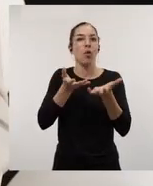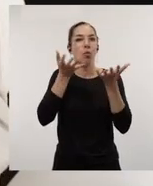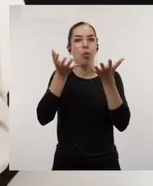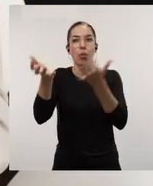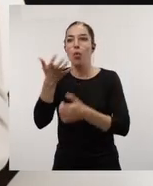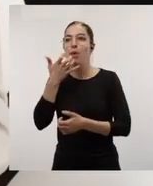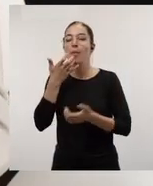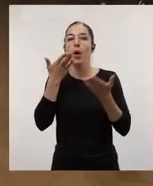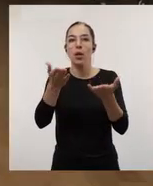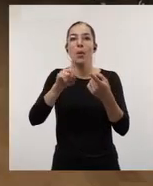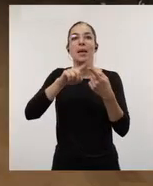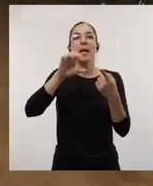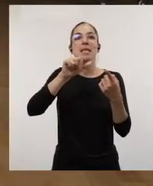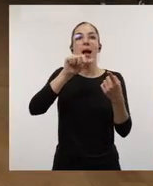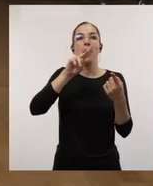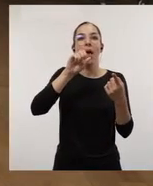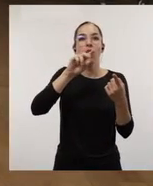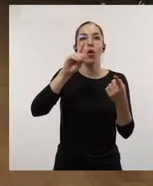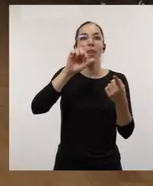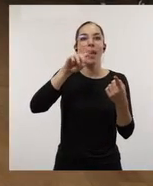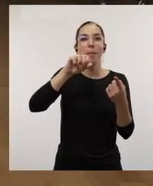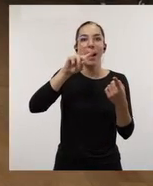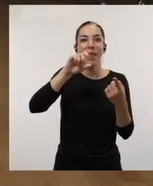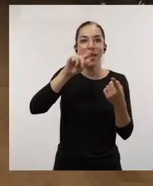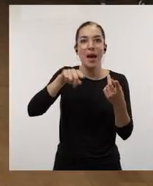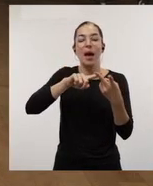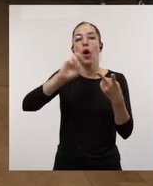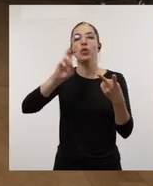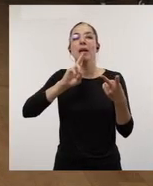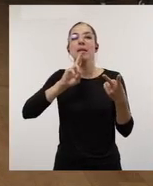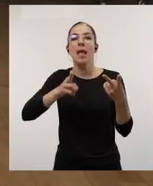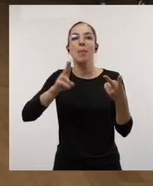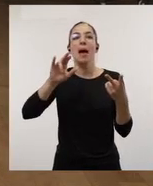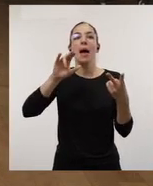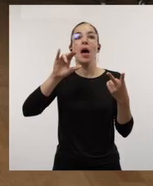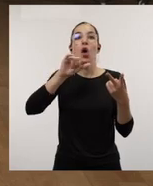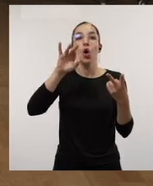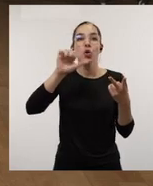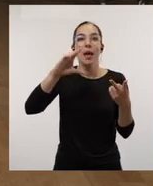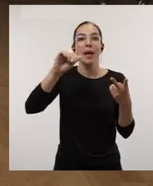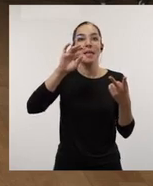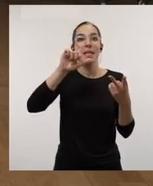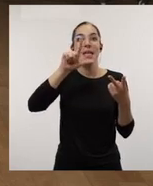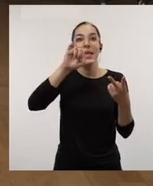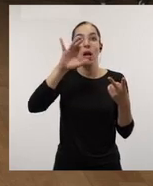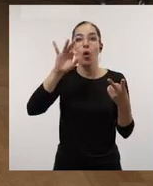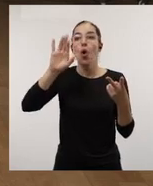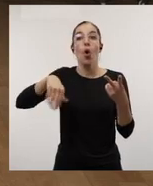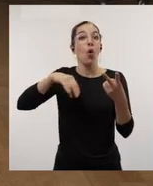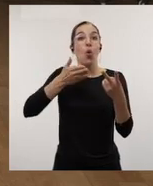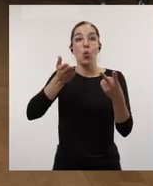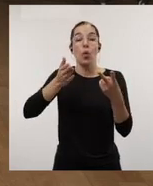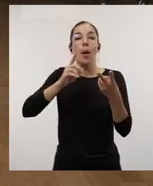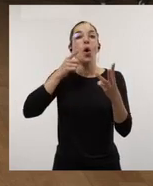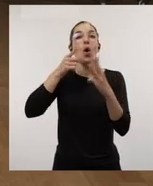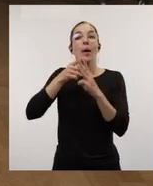como son las ayudas Salvador de Mara Dariaga, las ayudas José Castillejo o las últimas ayudas que ha sacado para la